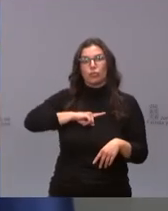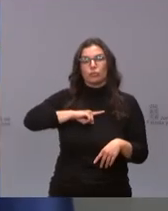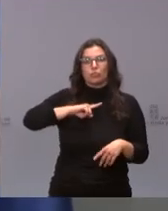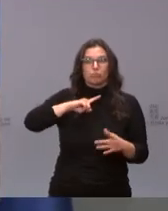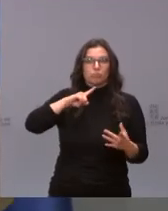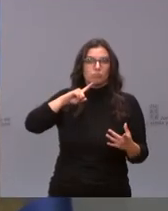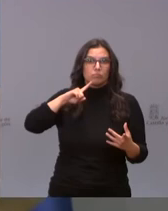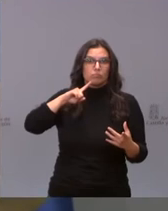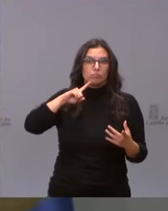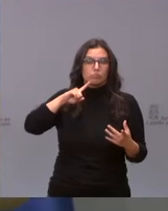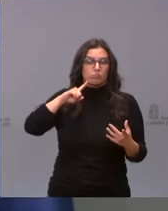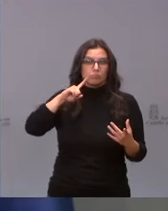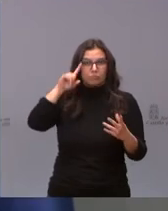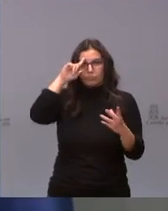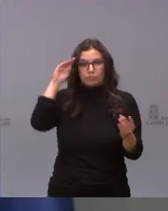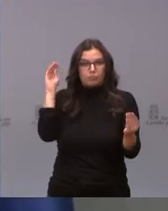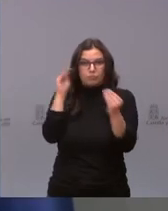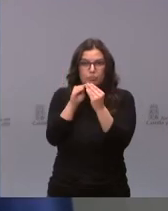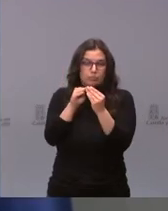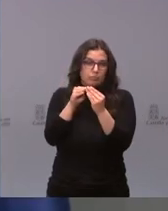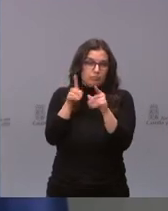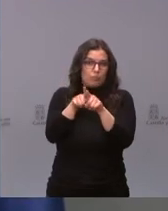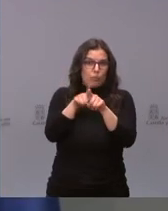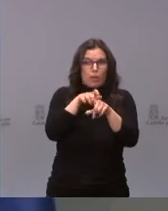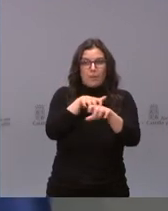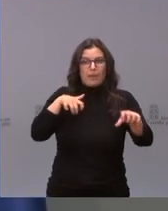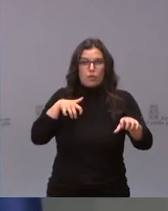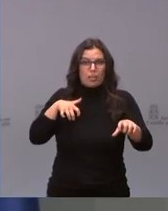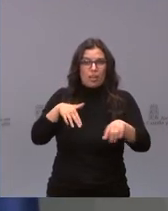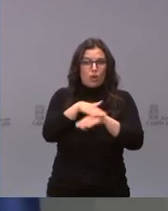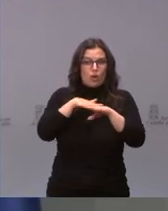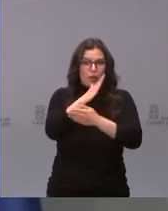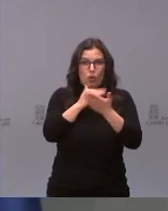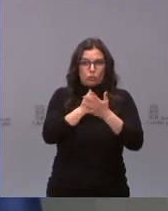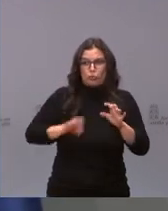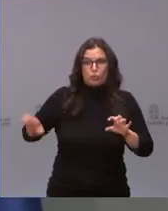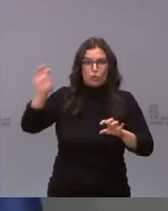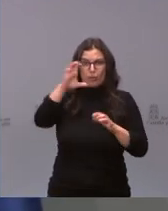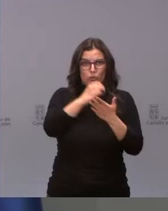que ha compartido la inmensa mayoría de los gobiernos autonómicos.